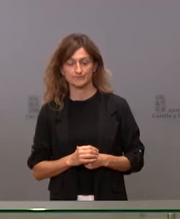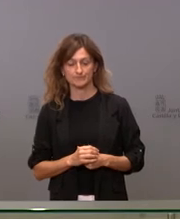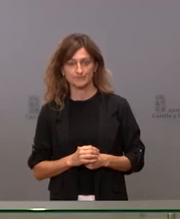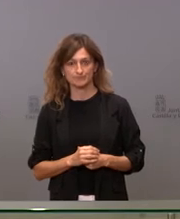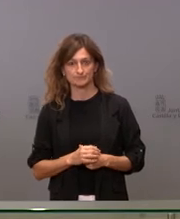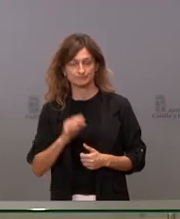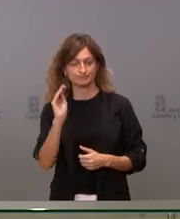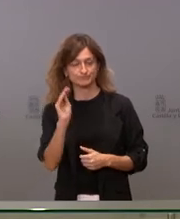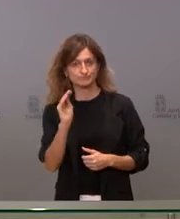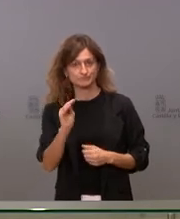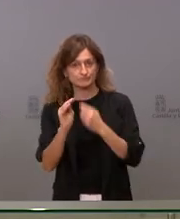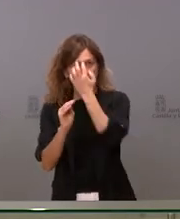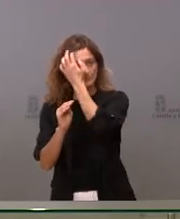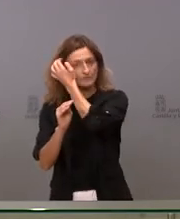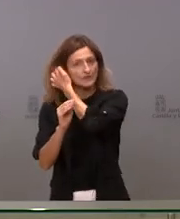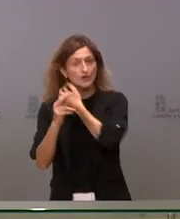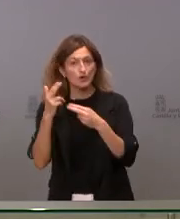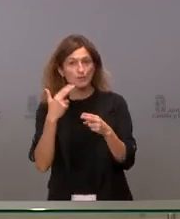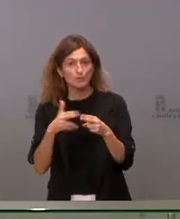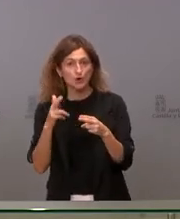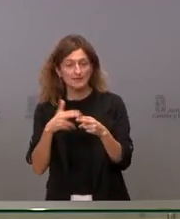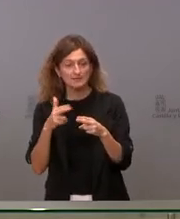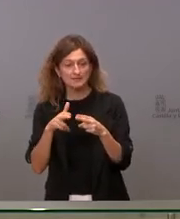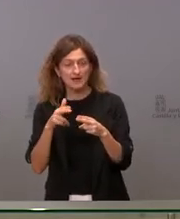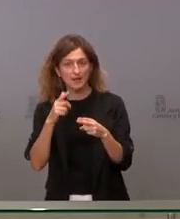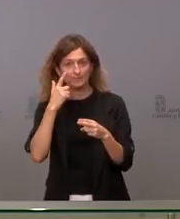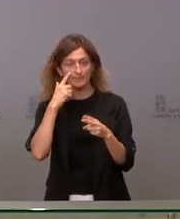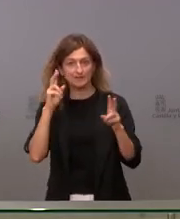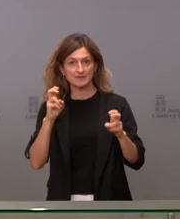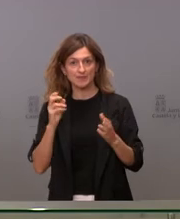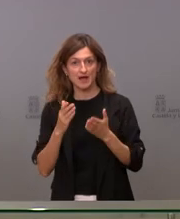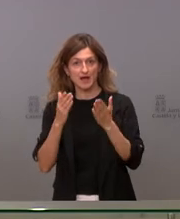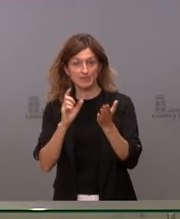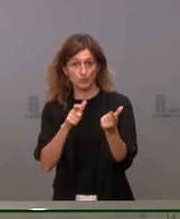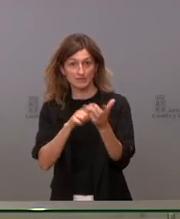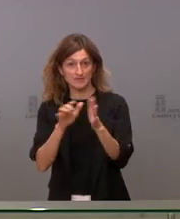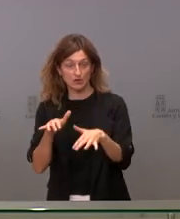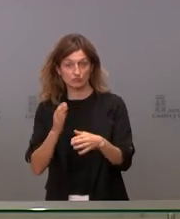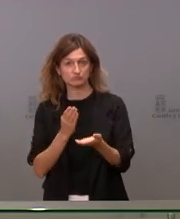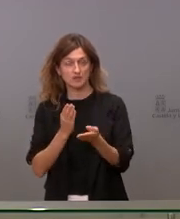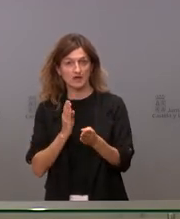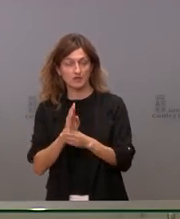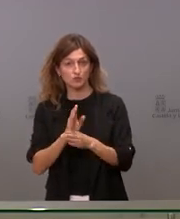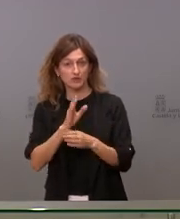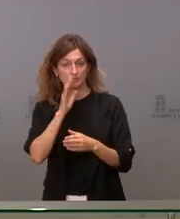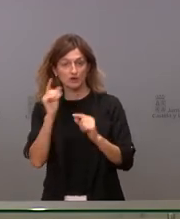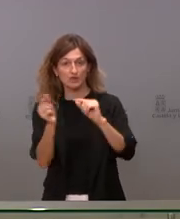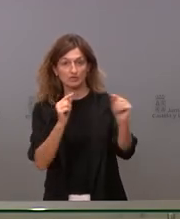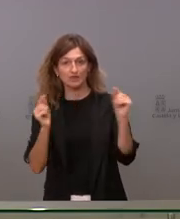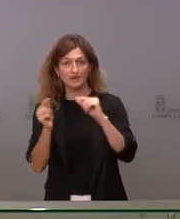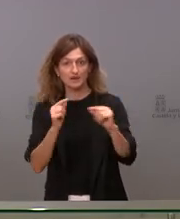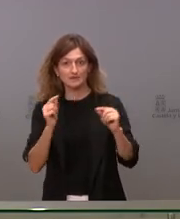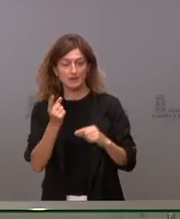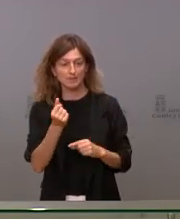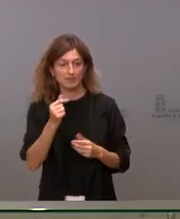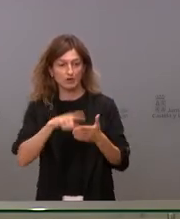¿cuál es la política de ayudas a qué tipo de ayudas se plantea a la Junta para ahora que está abierto el debate también sobre el